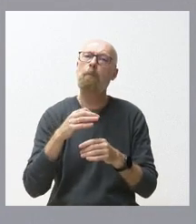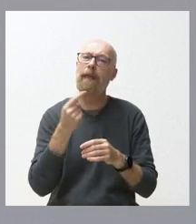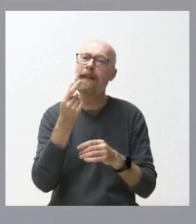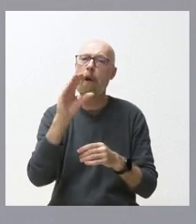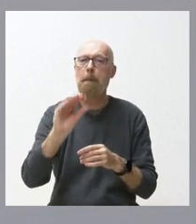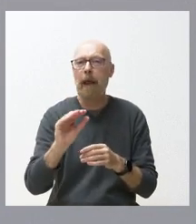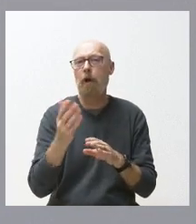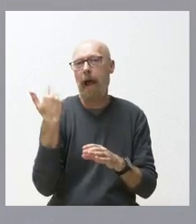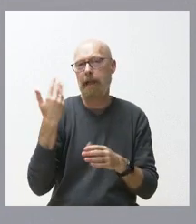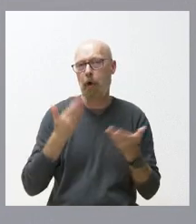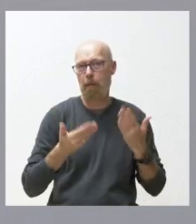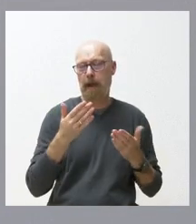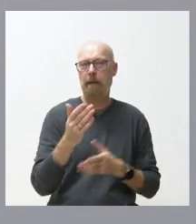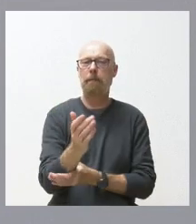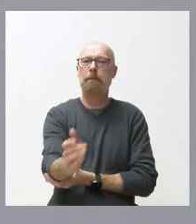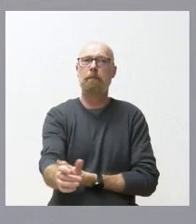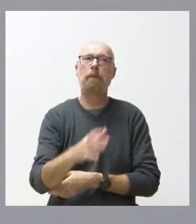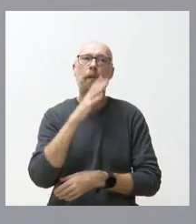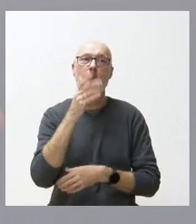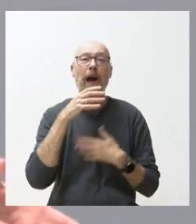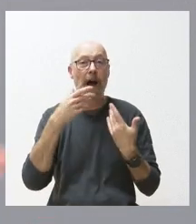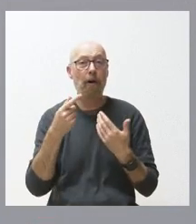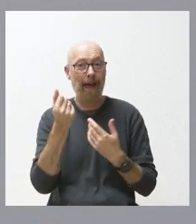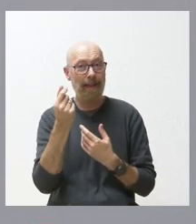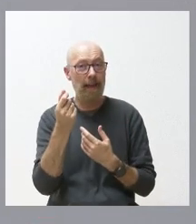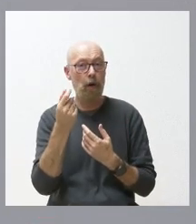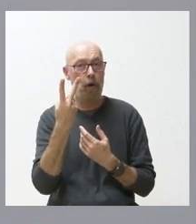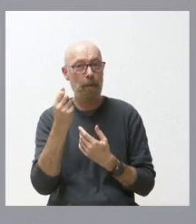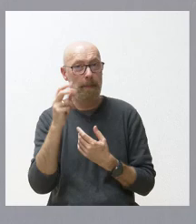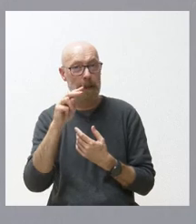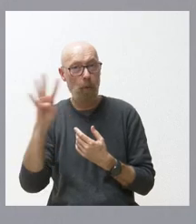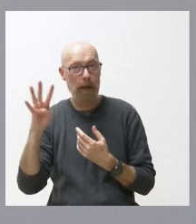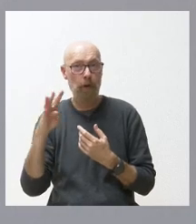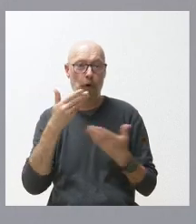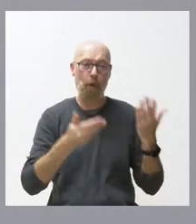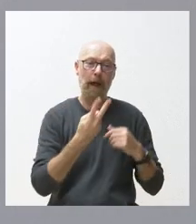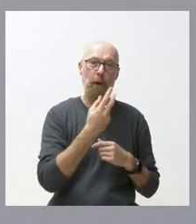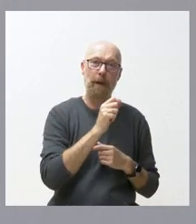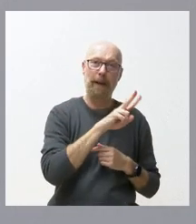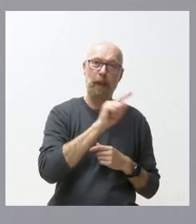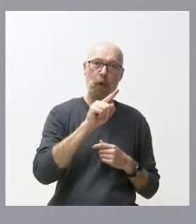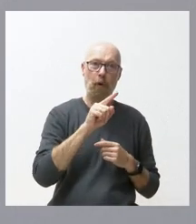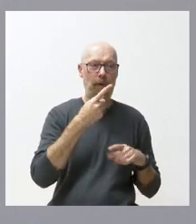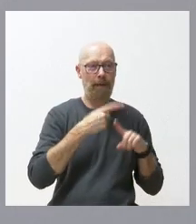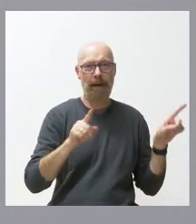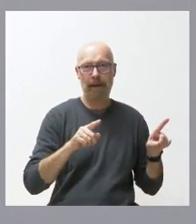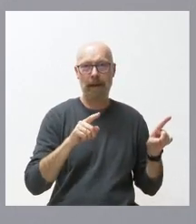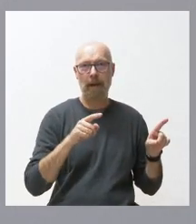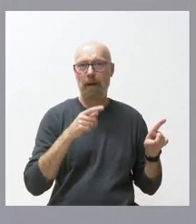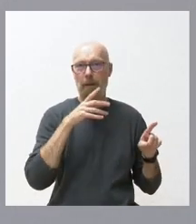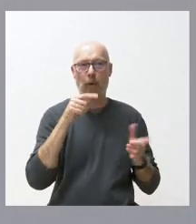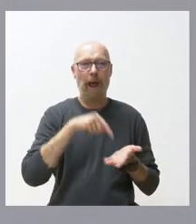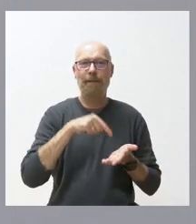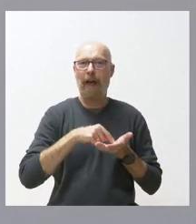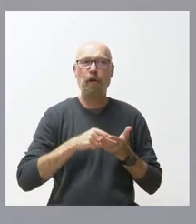comparar hoy las cifras del 24 con las del 21 es difícil porque en estos tres años la inflación ha sido muy alta y no podemos